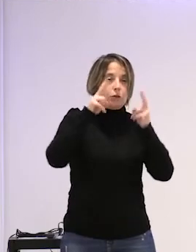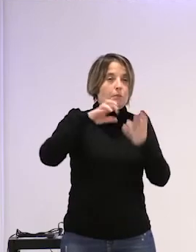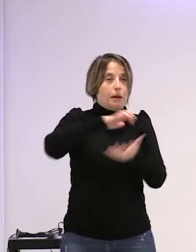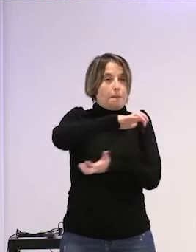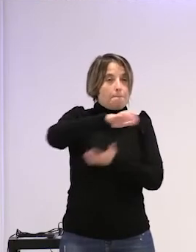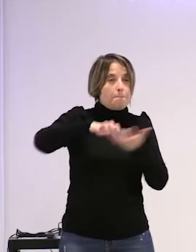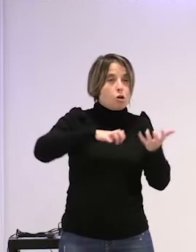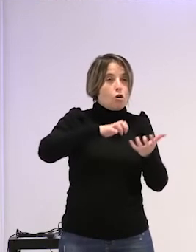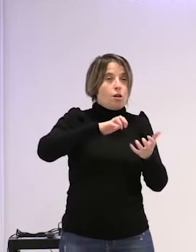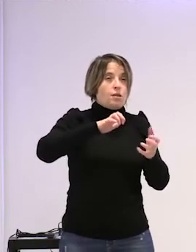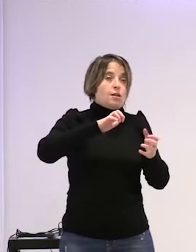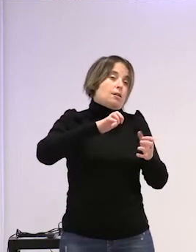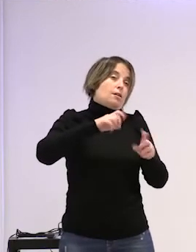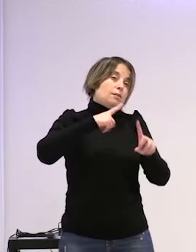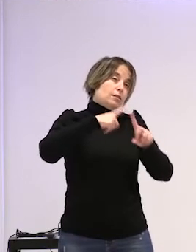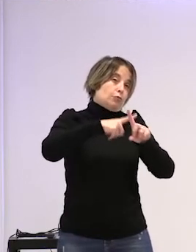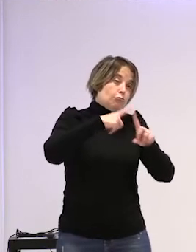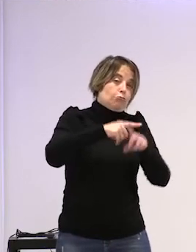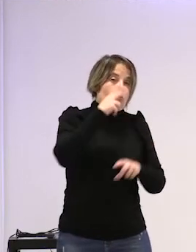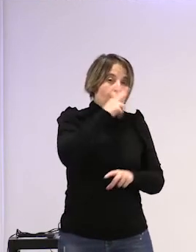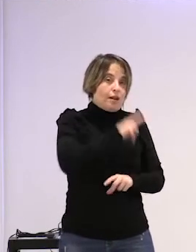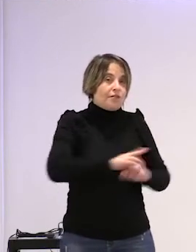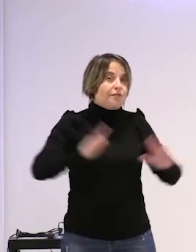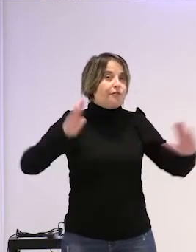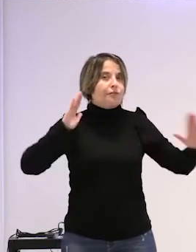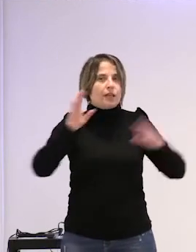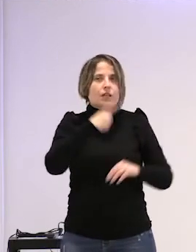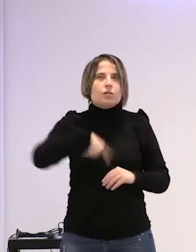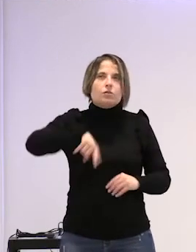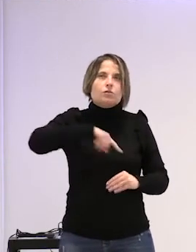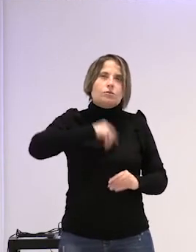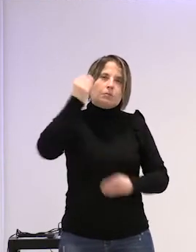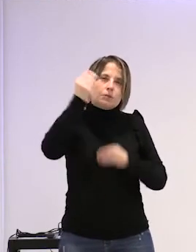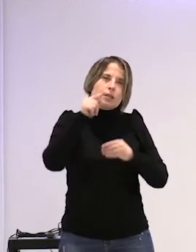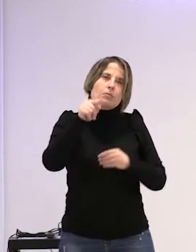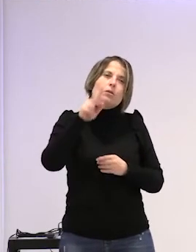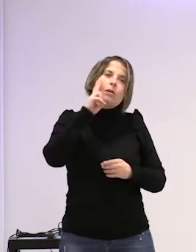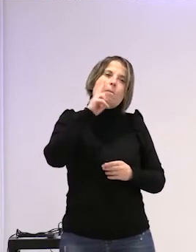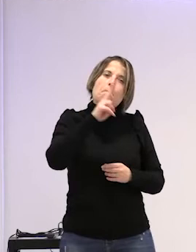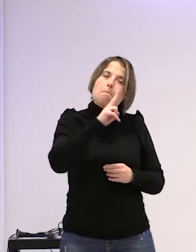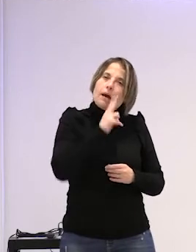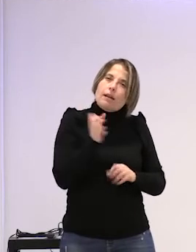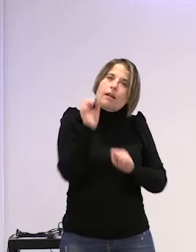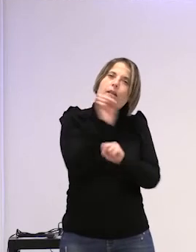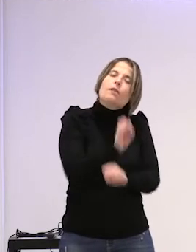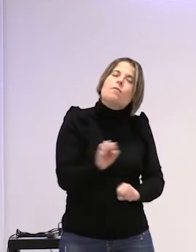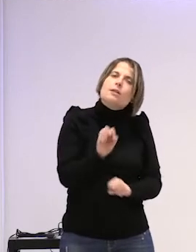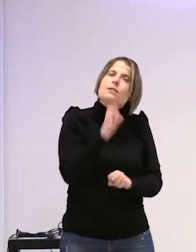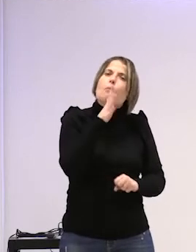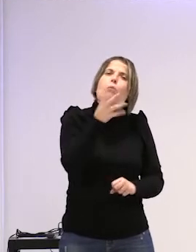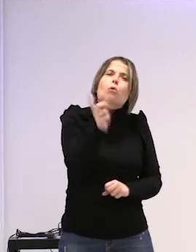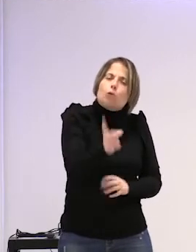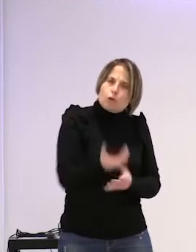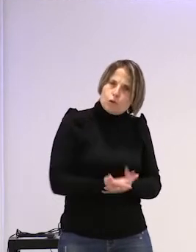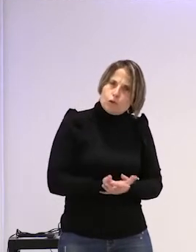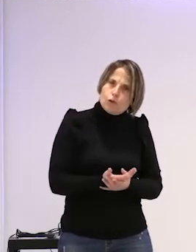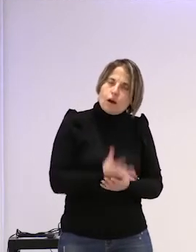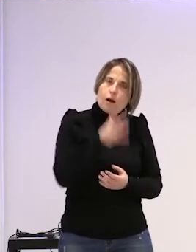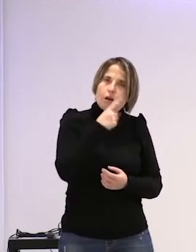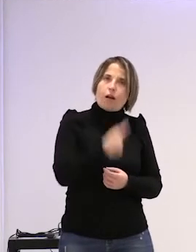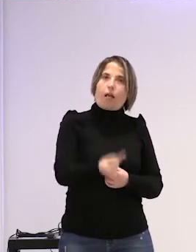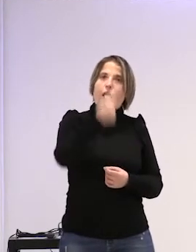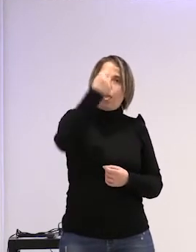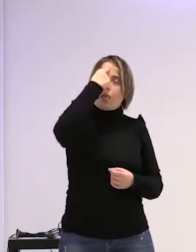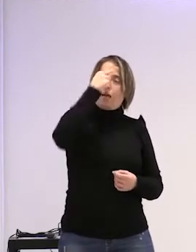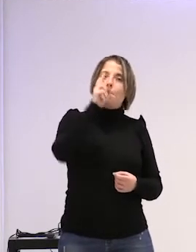sexual en la infancia estoy segura de que pensamos si esa madre ¿cómo no la defendió? ¿no? nos aparece inmediatamente